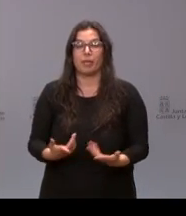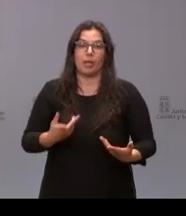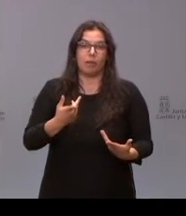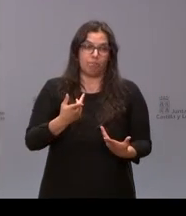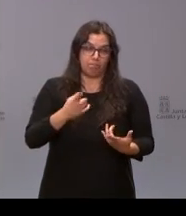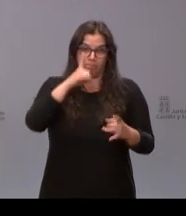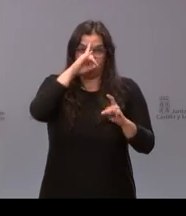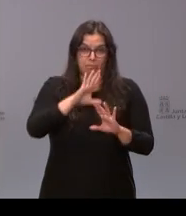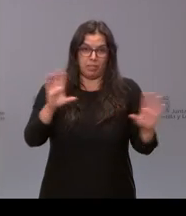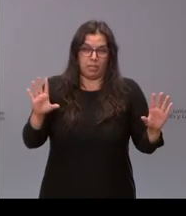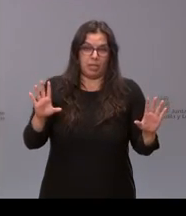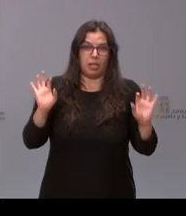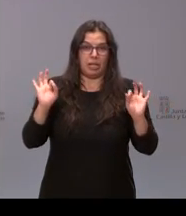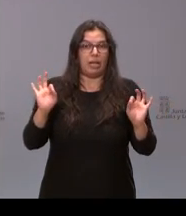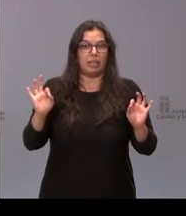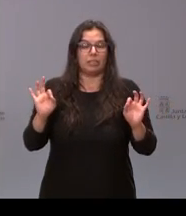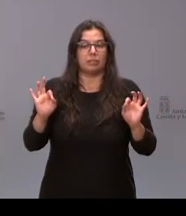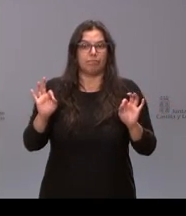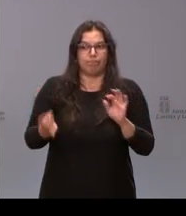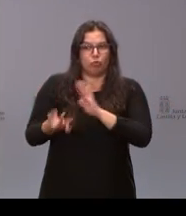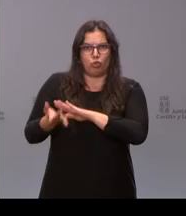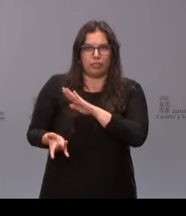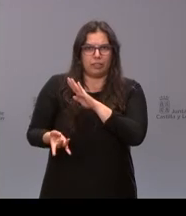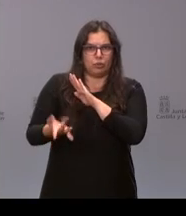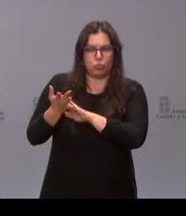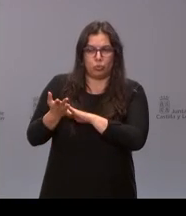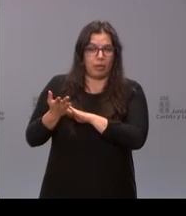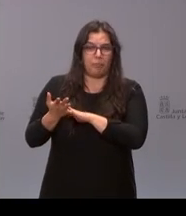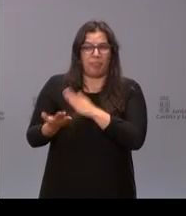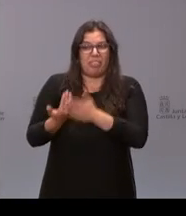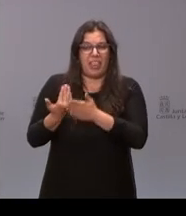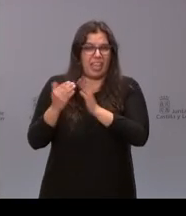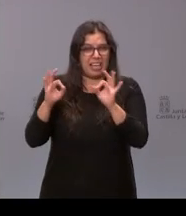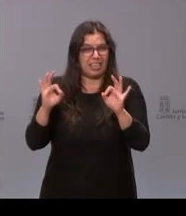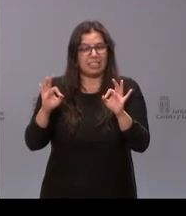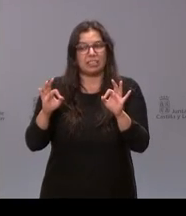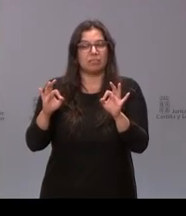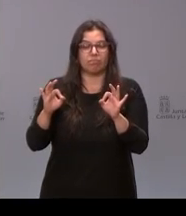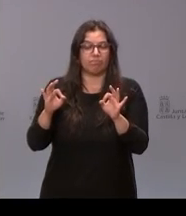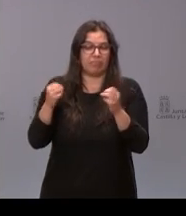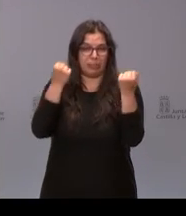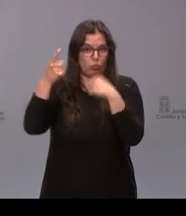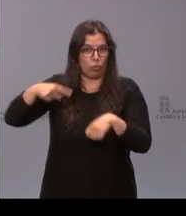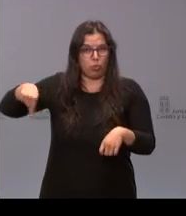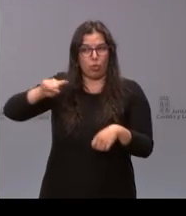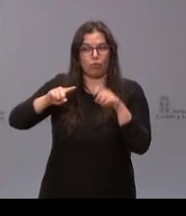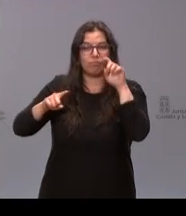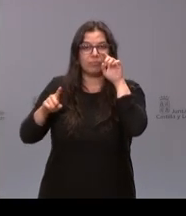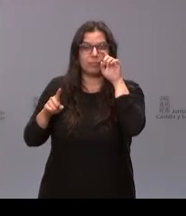que las distintas eventualidades de venir diario de la institución son